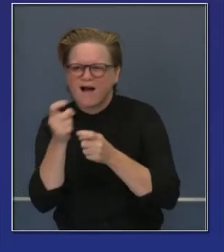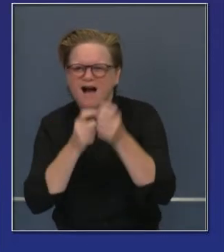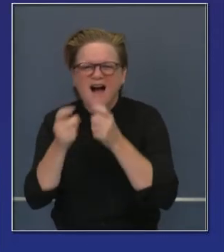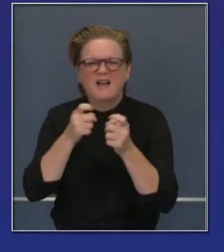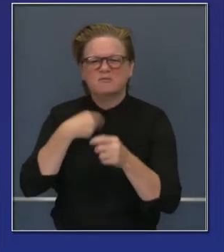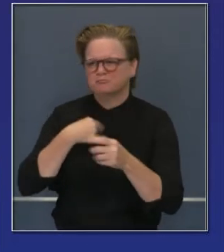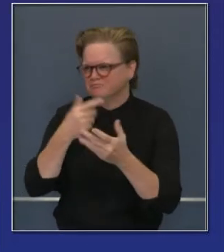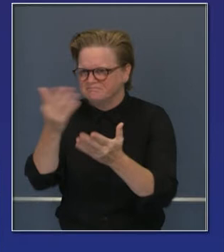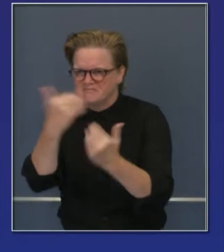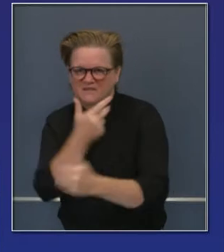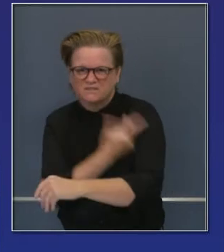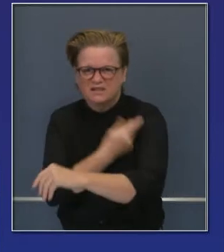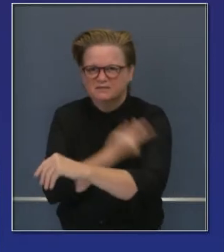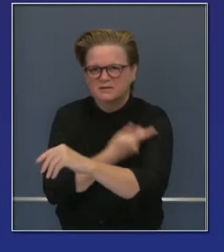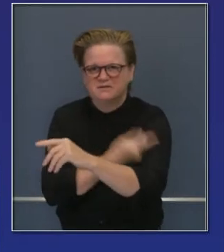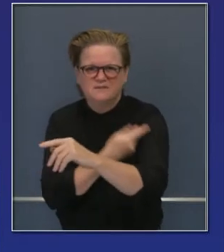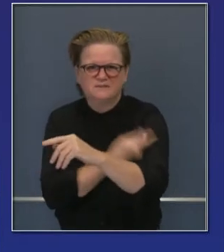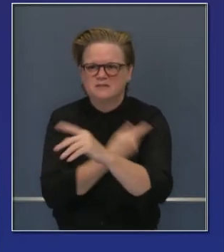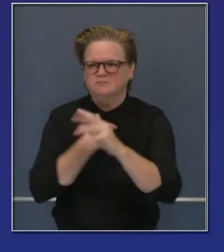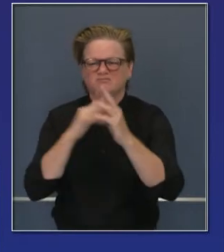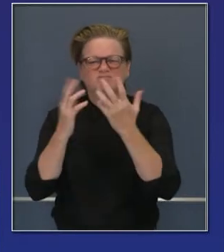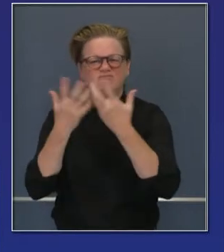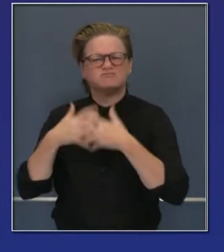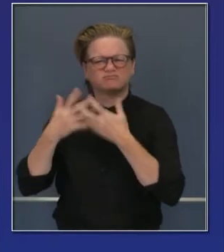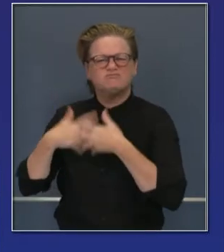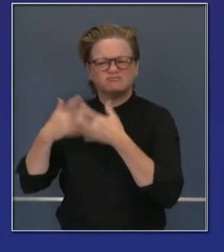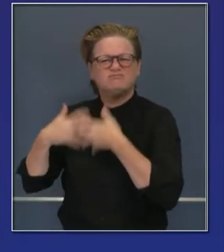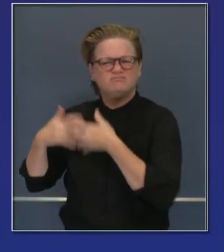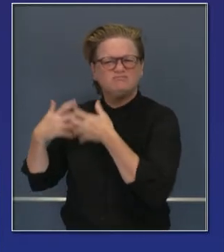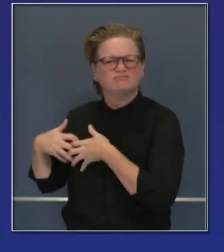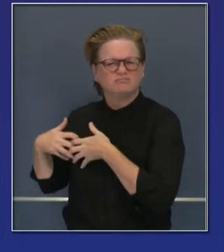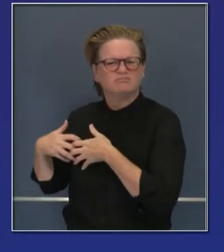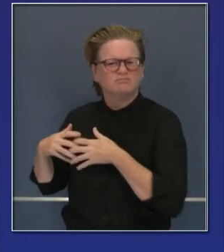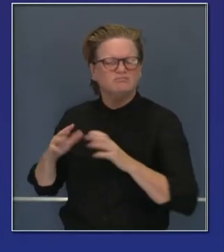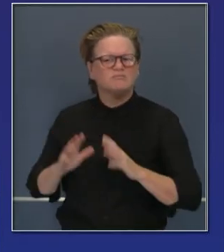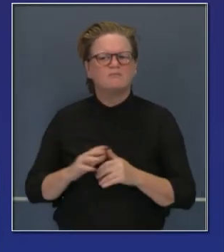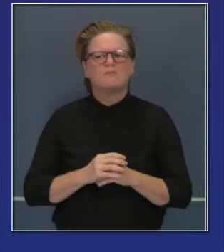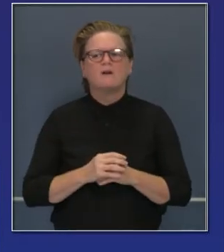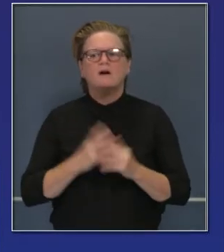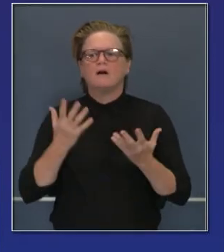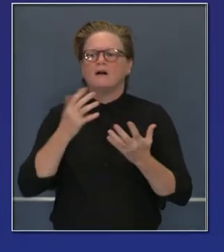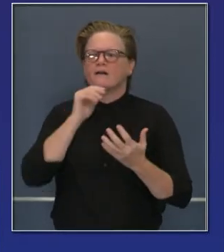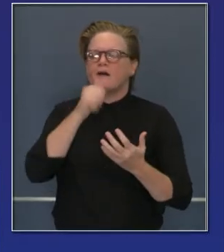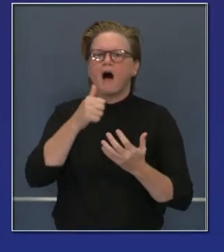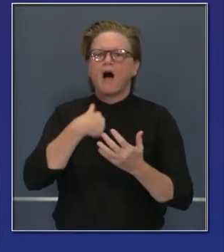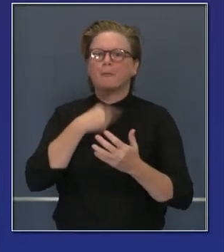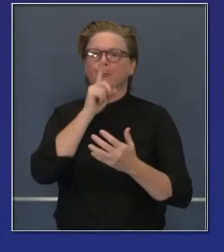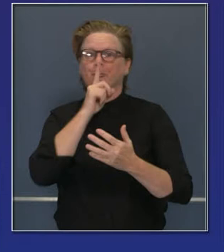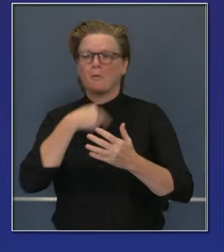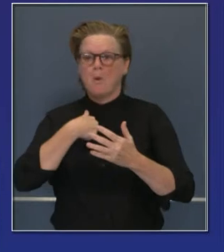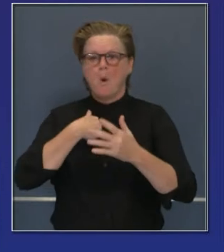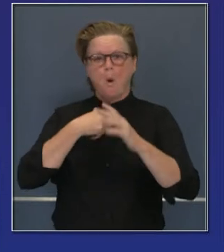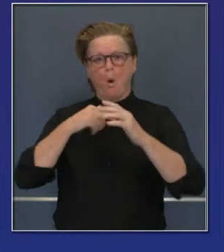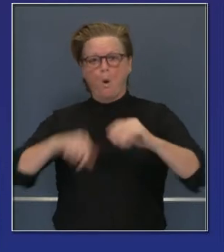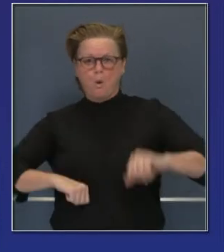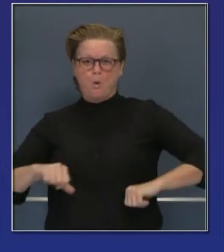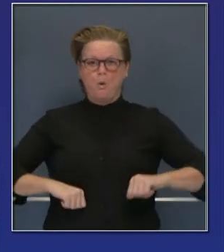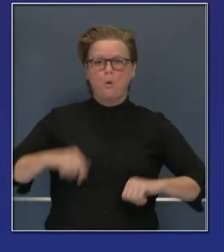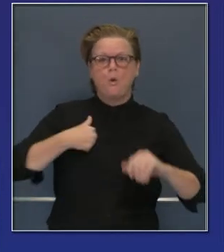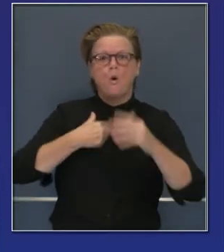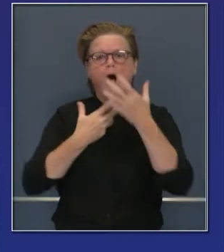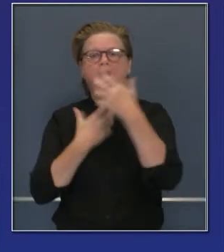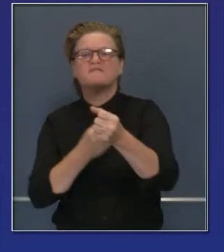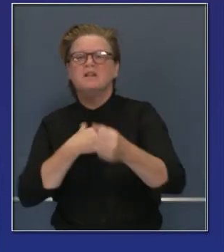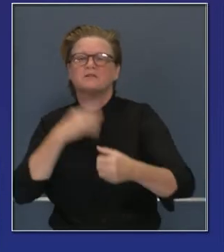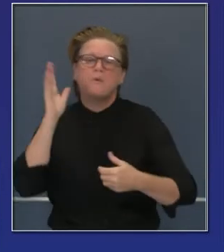rutinariamente anualmente por todo el estado de California. No quiero exagerar, pero no quiero subestimar tampoco que este